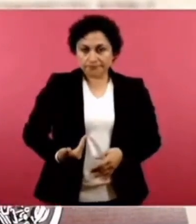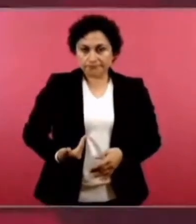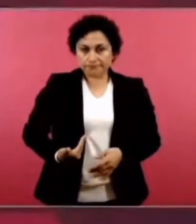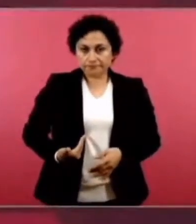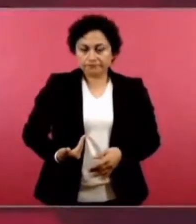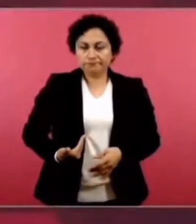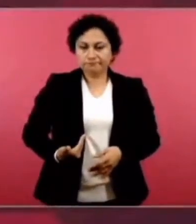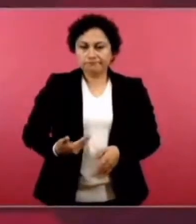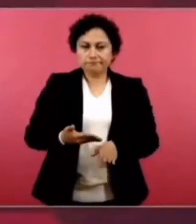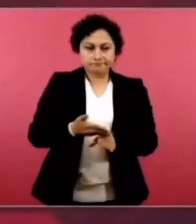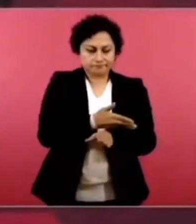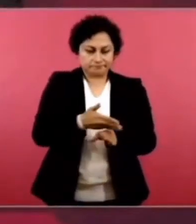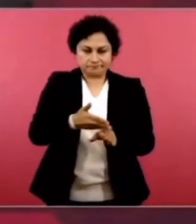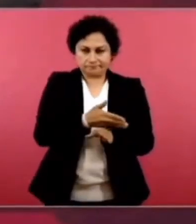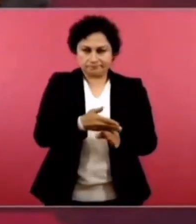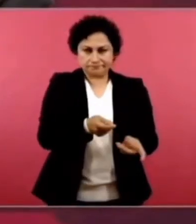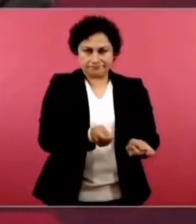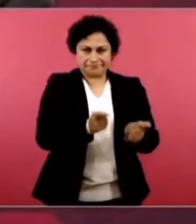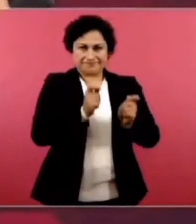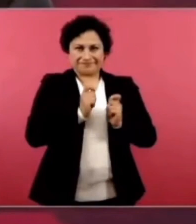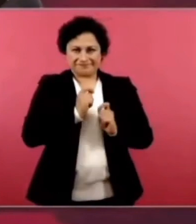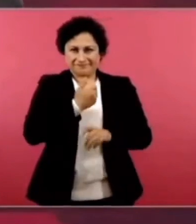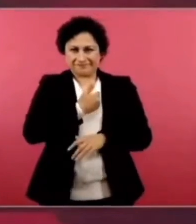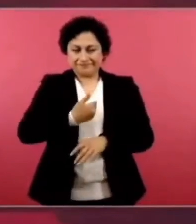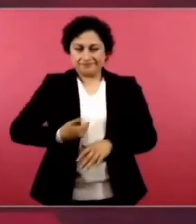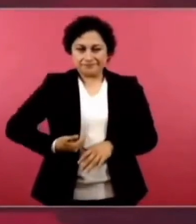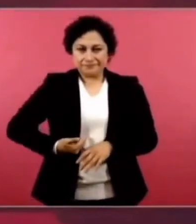en ese intervalo,